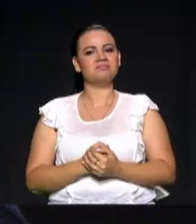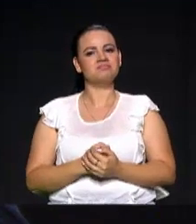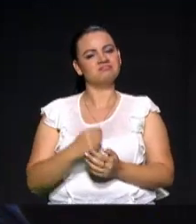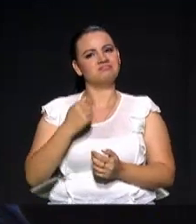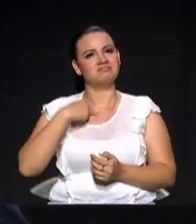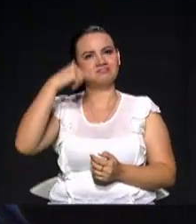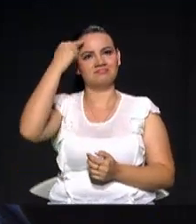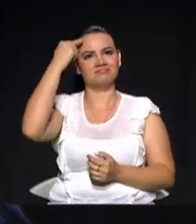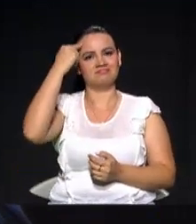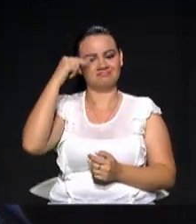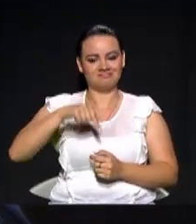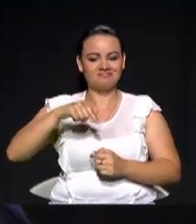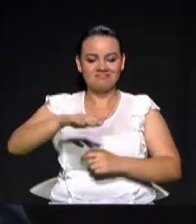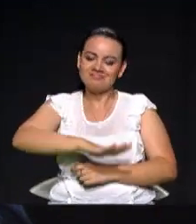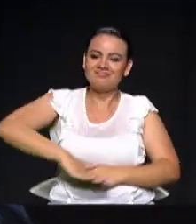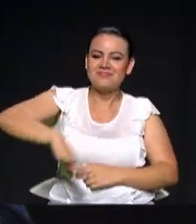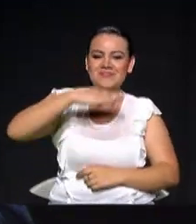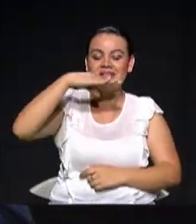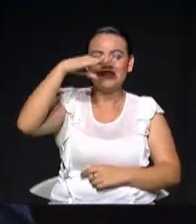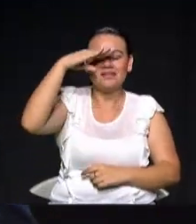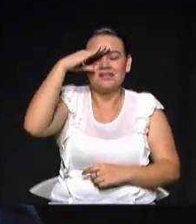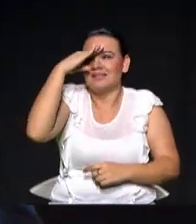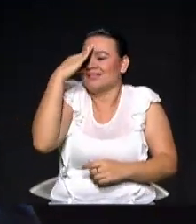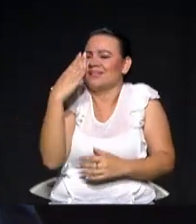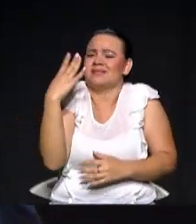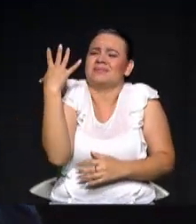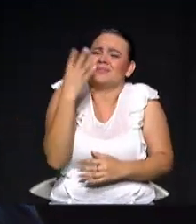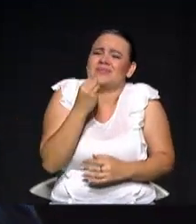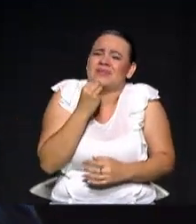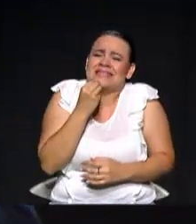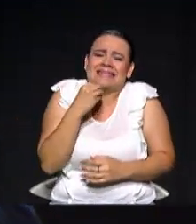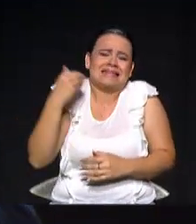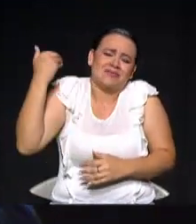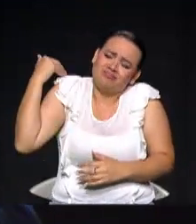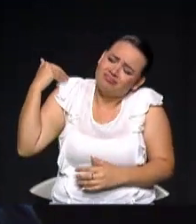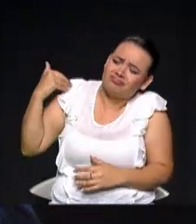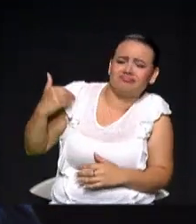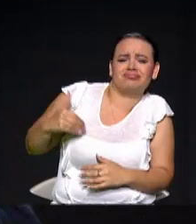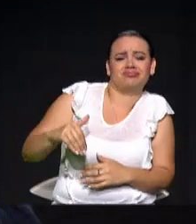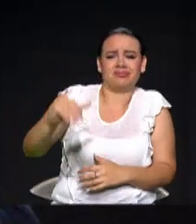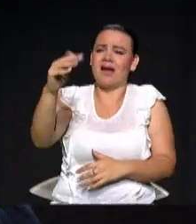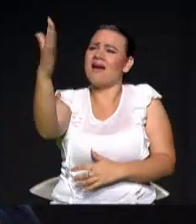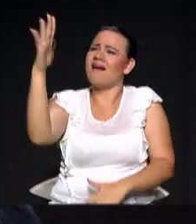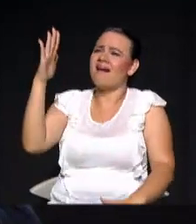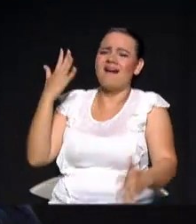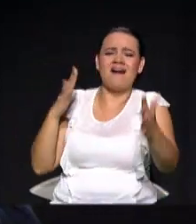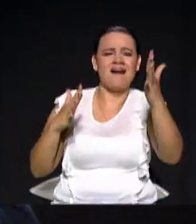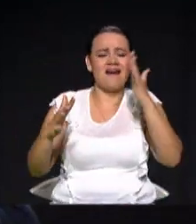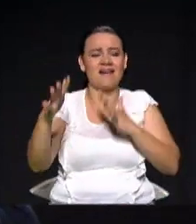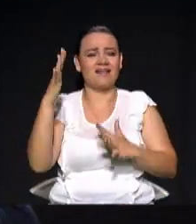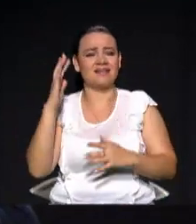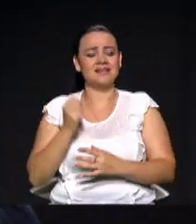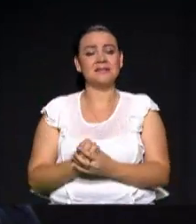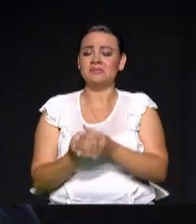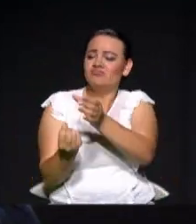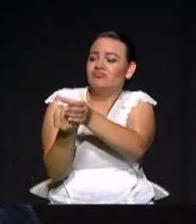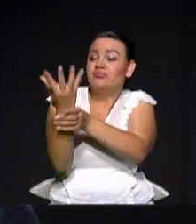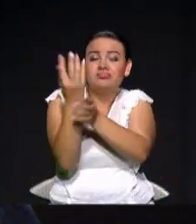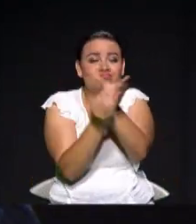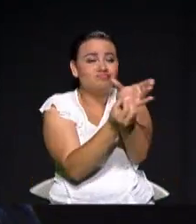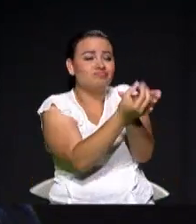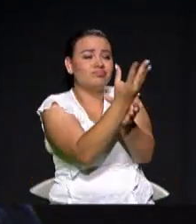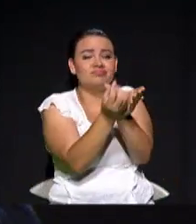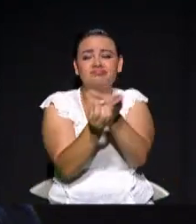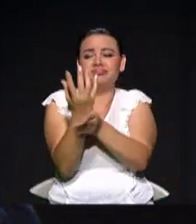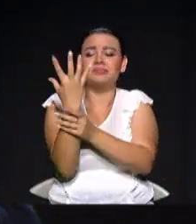Medellín como la ciudad de la eterna primavera, que volvamos a mirar a Medellín de un modo muy bonito, muy verde, muy